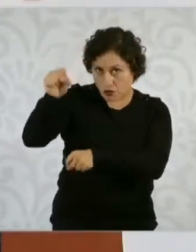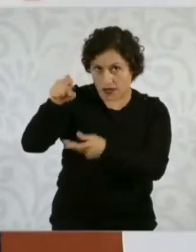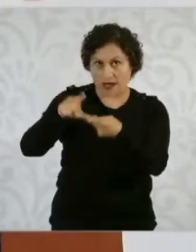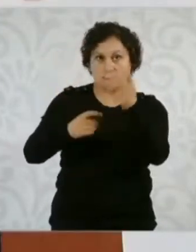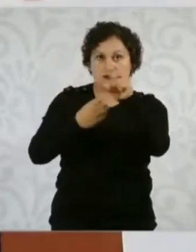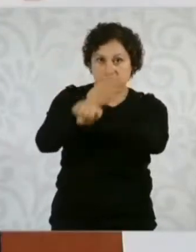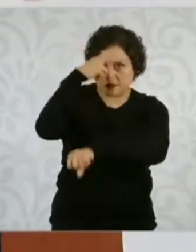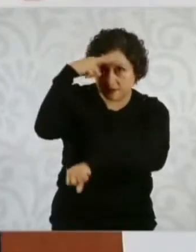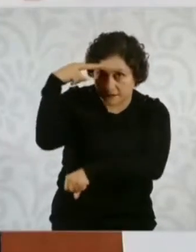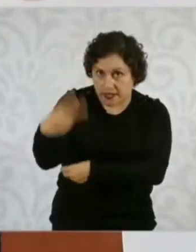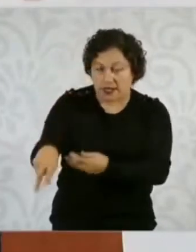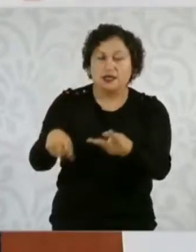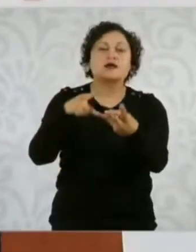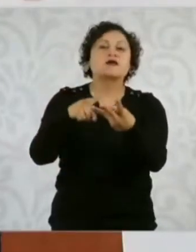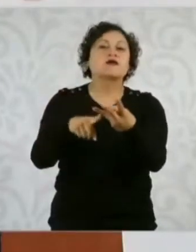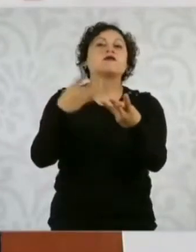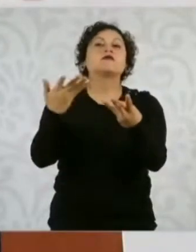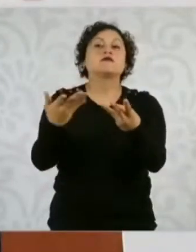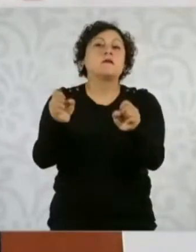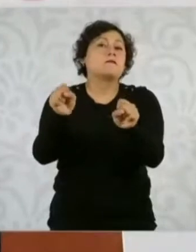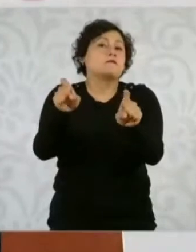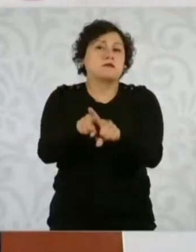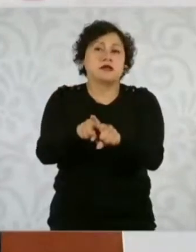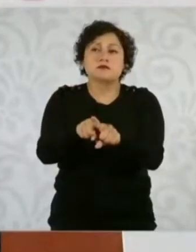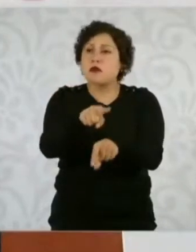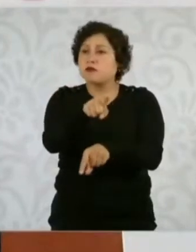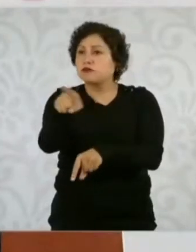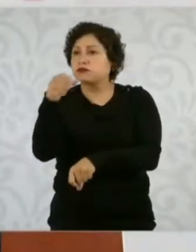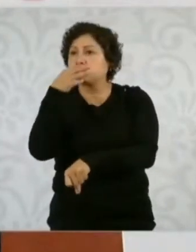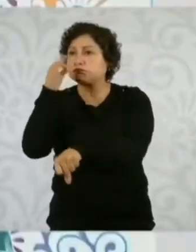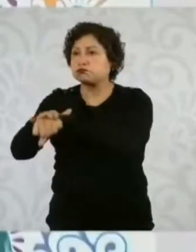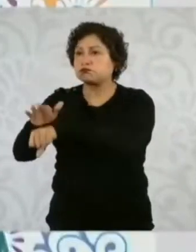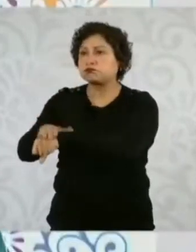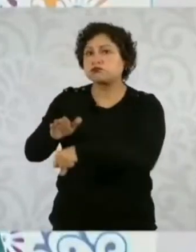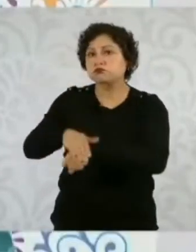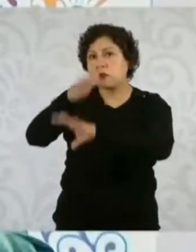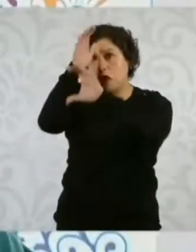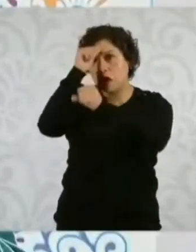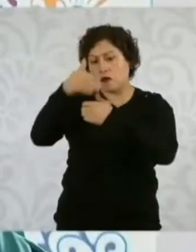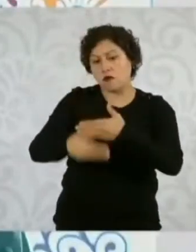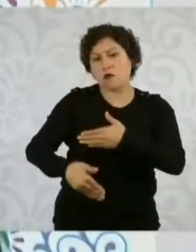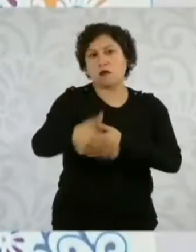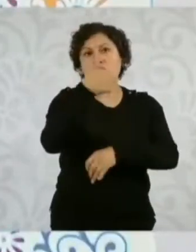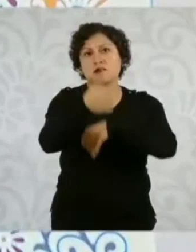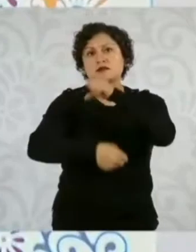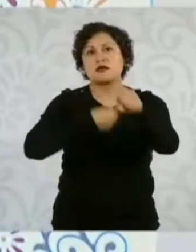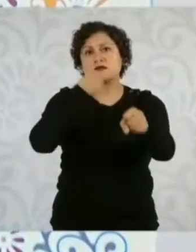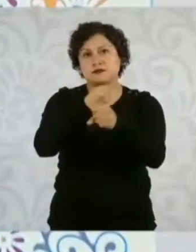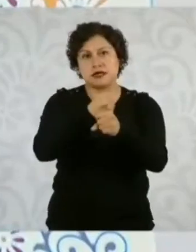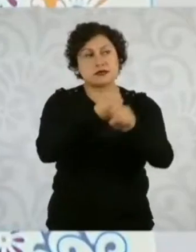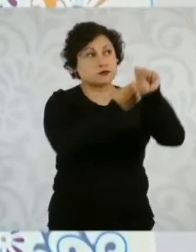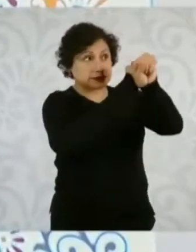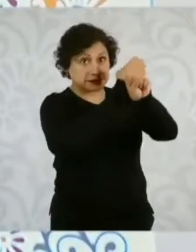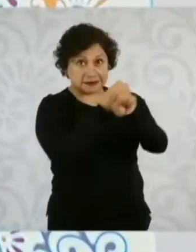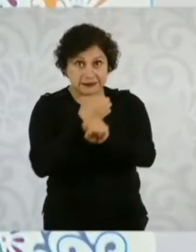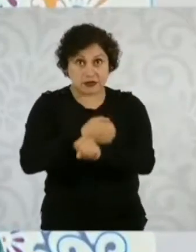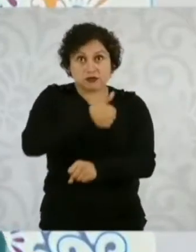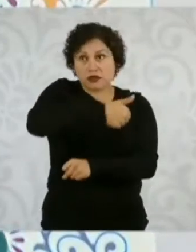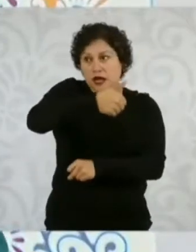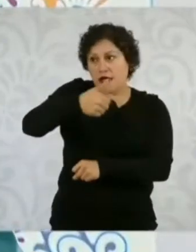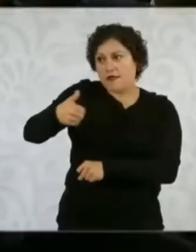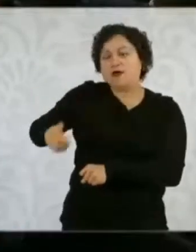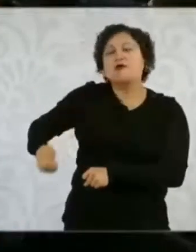y fortalecemos cuáles son los compromisos para los próximos seis años con cada uno de los estados de la República,